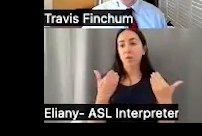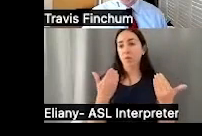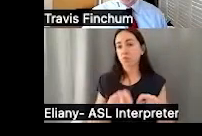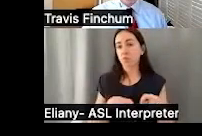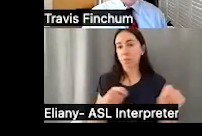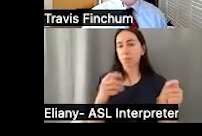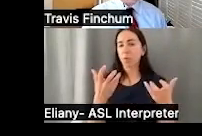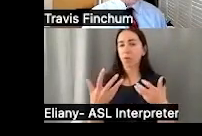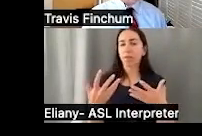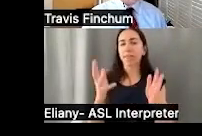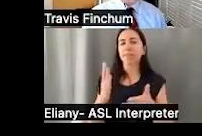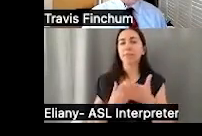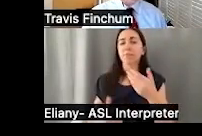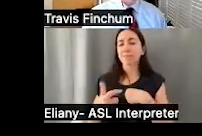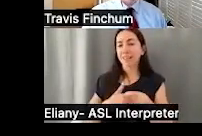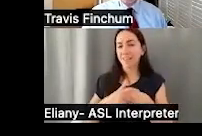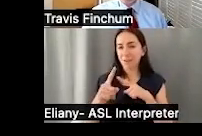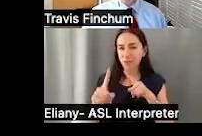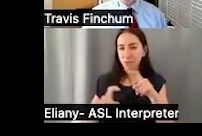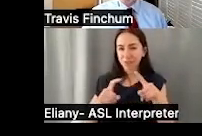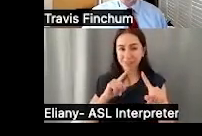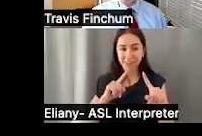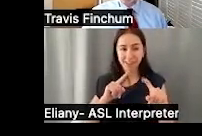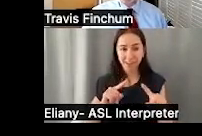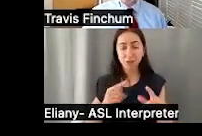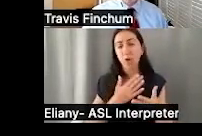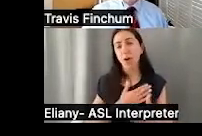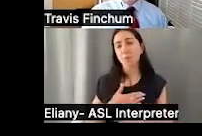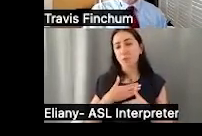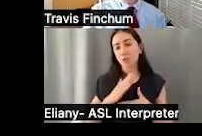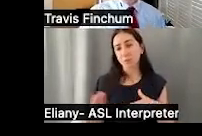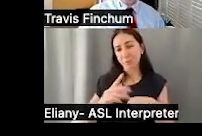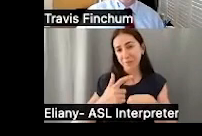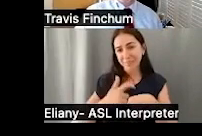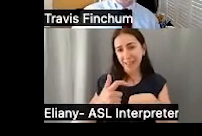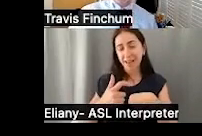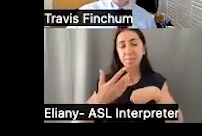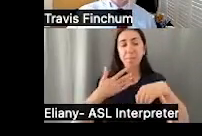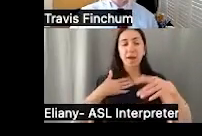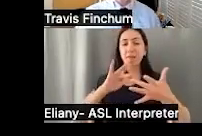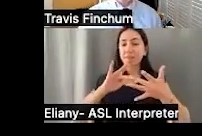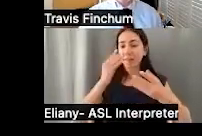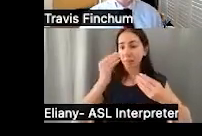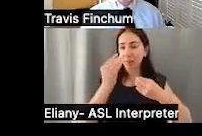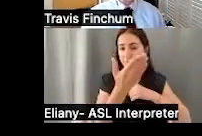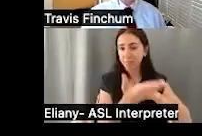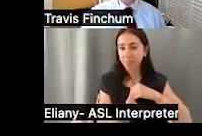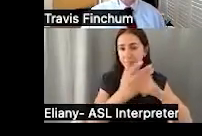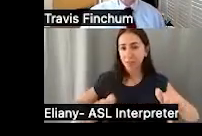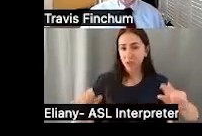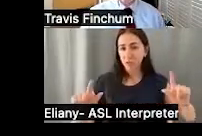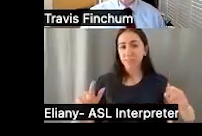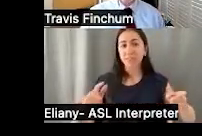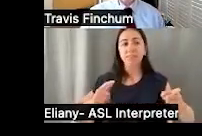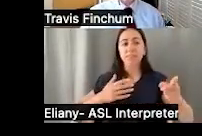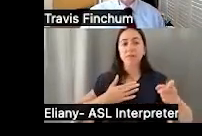Dicho esto, vamos a terminar porque queremos dejar tiempo para preguntas. Entonces aprecio su tiempo. Mi información de contacto está